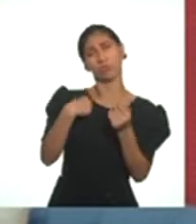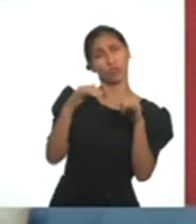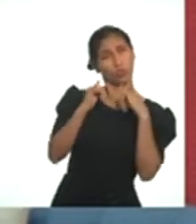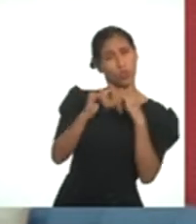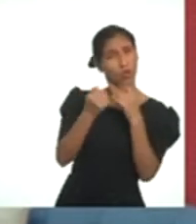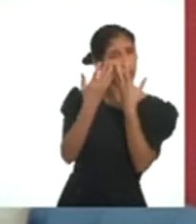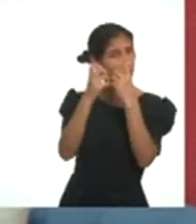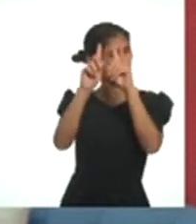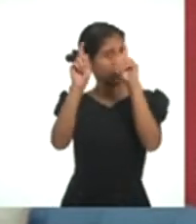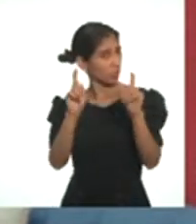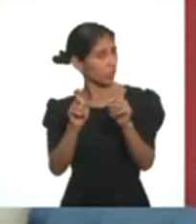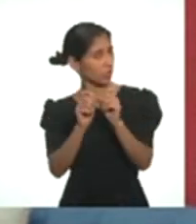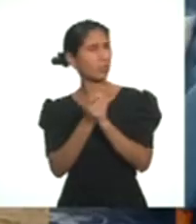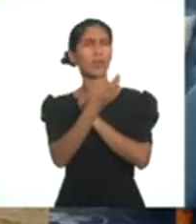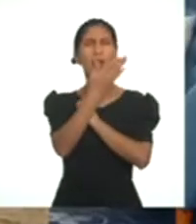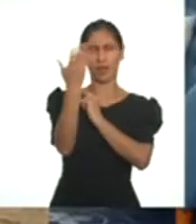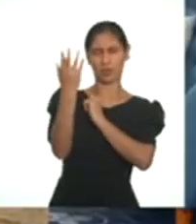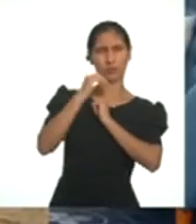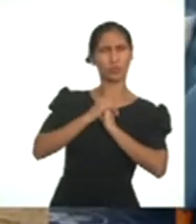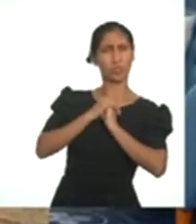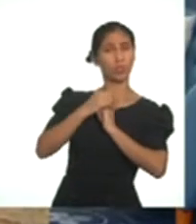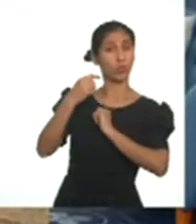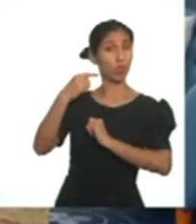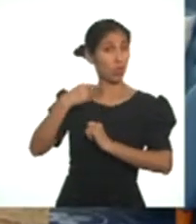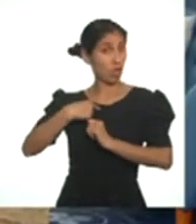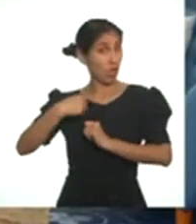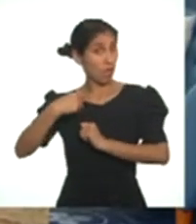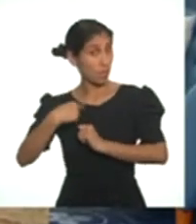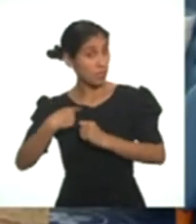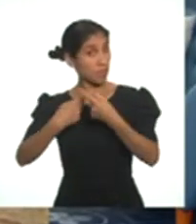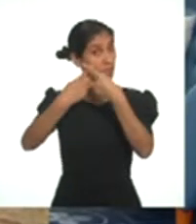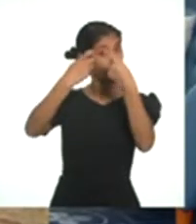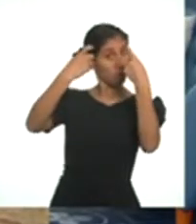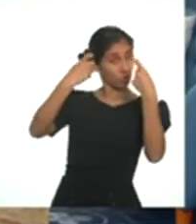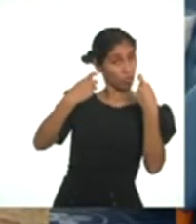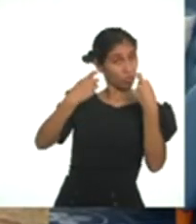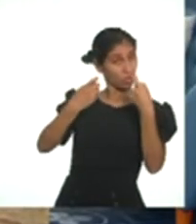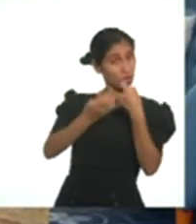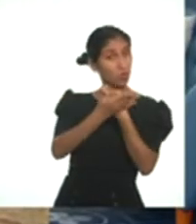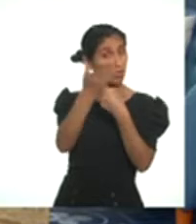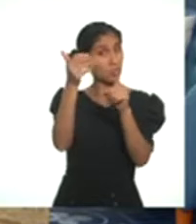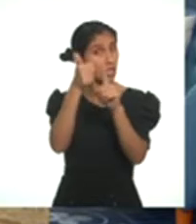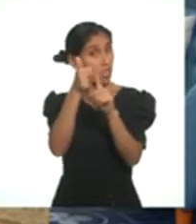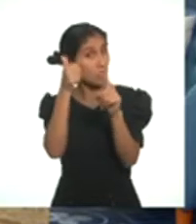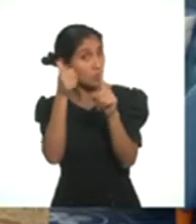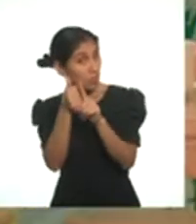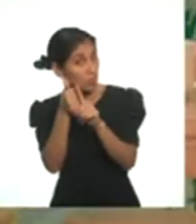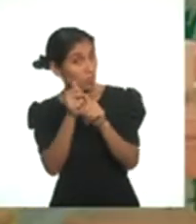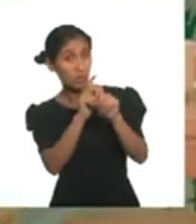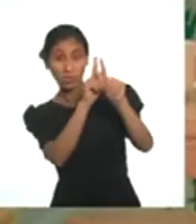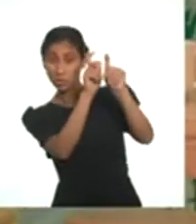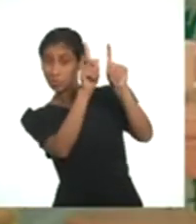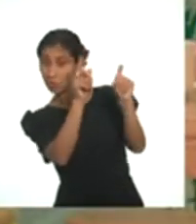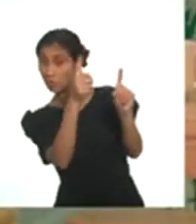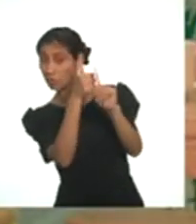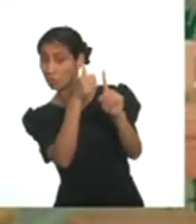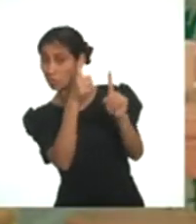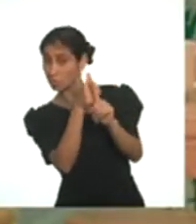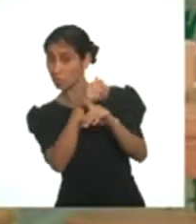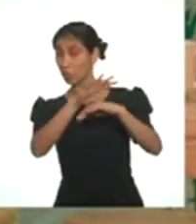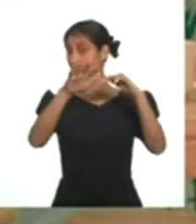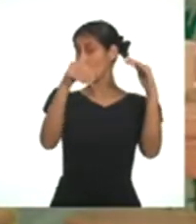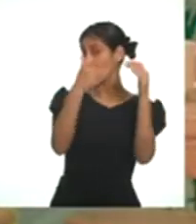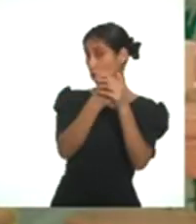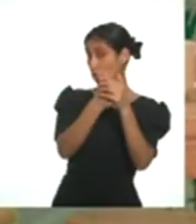Yo también. Tengan en cuenta que cuando me preguntan a mí, se están preguntando a ustedes mismos.